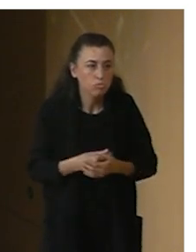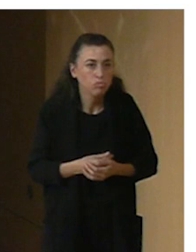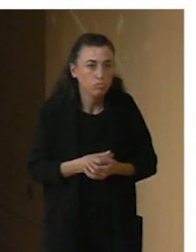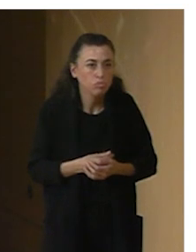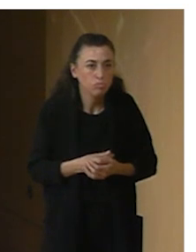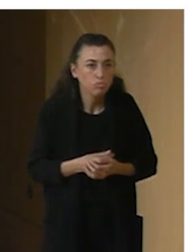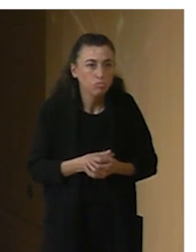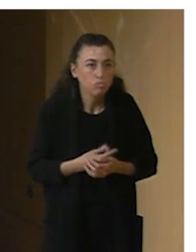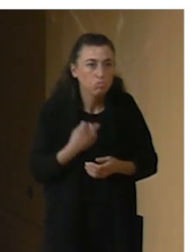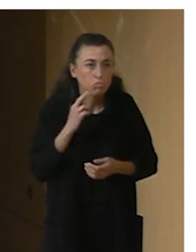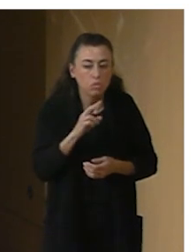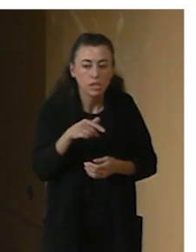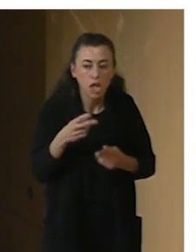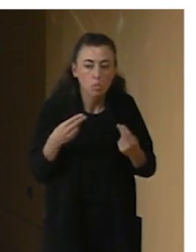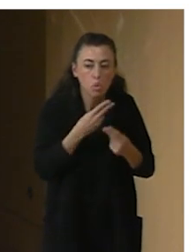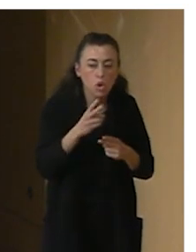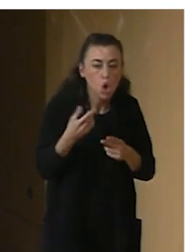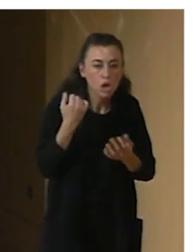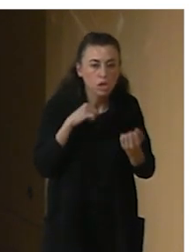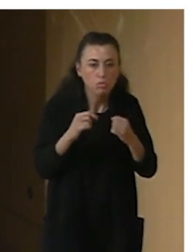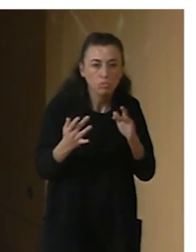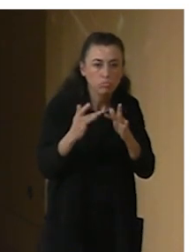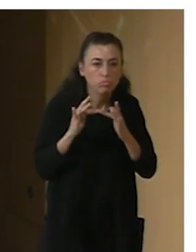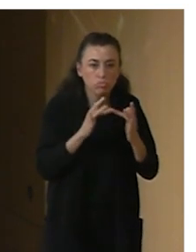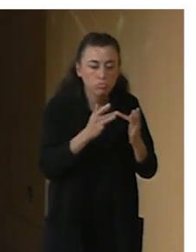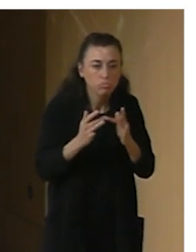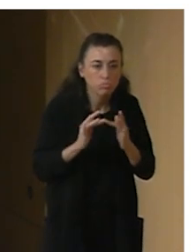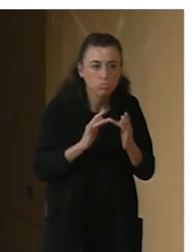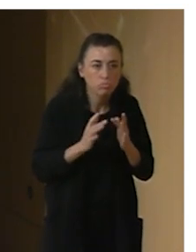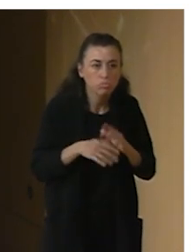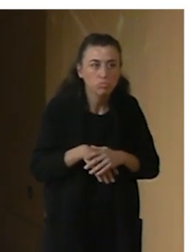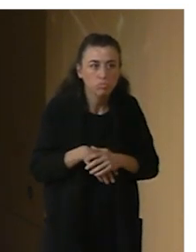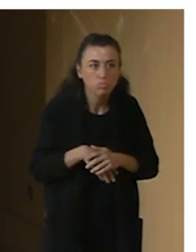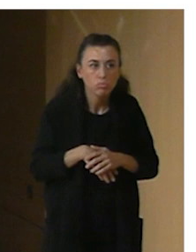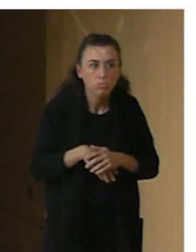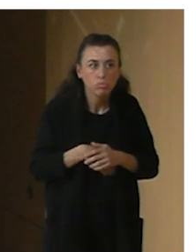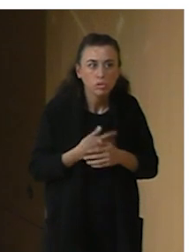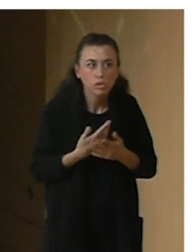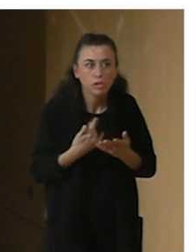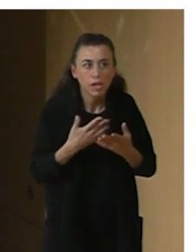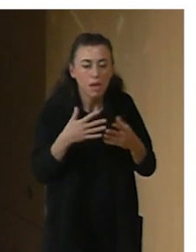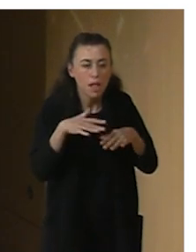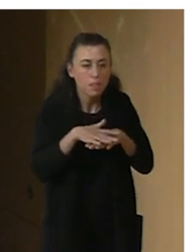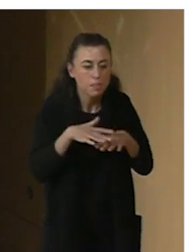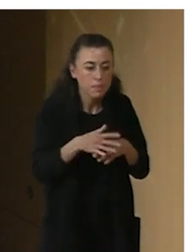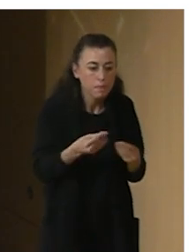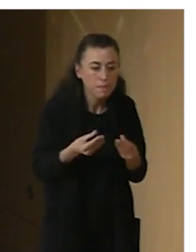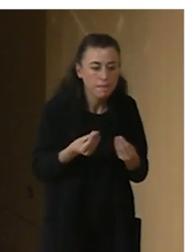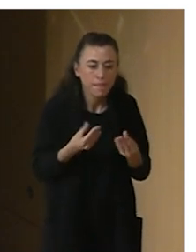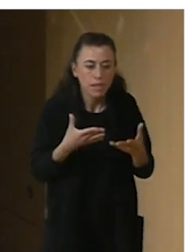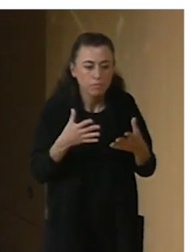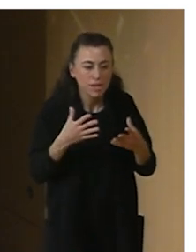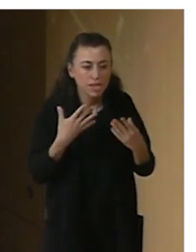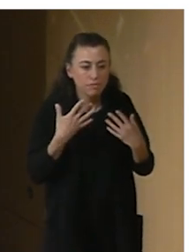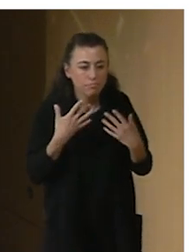el público interactúa con los intérpretes. Está lleno de texturas, de sensaciones, de exploraciones.